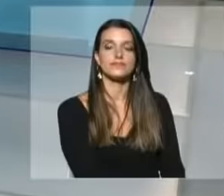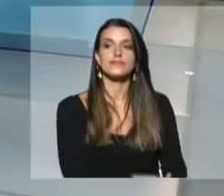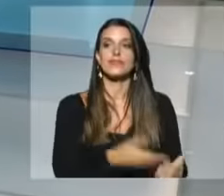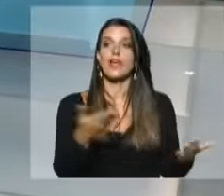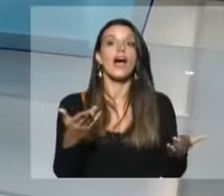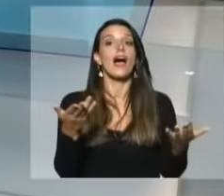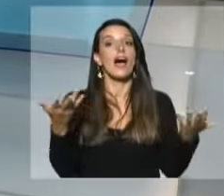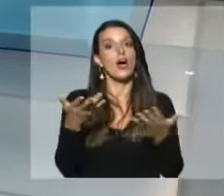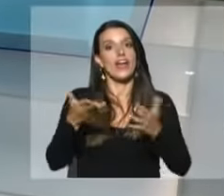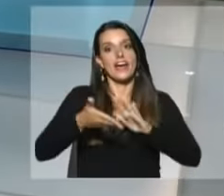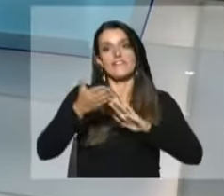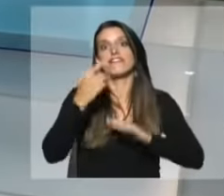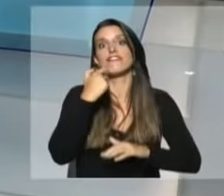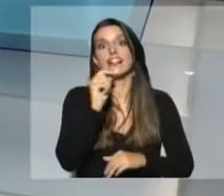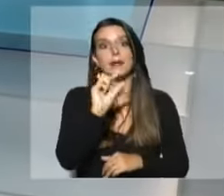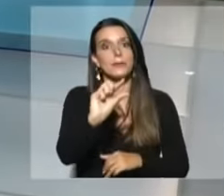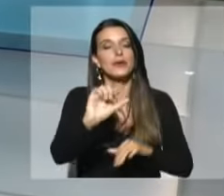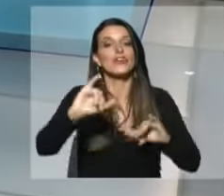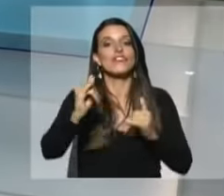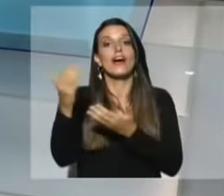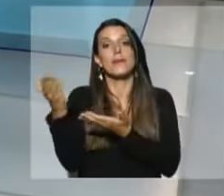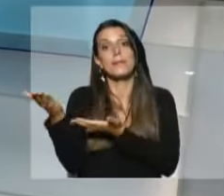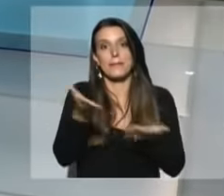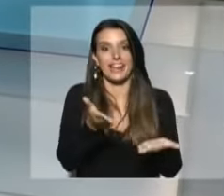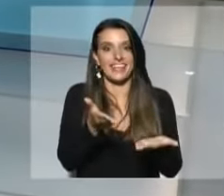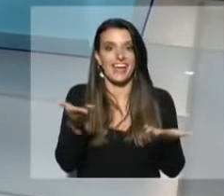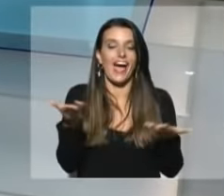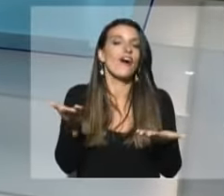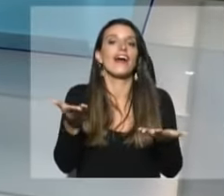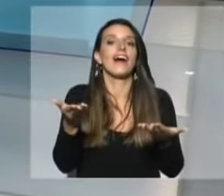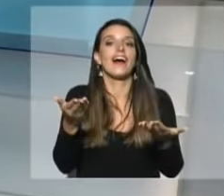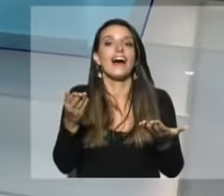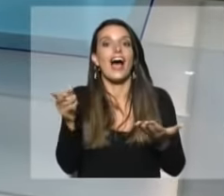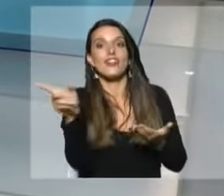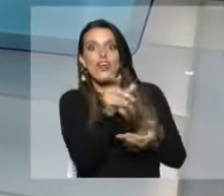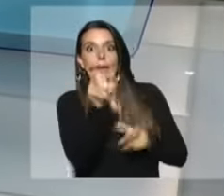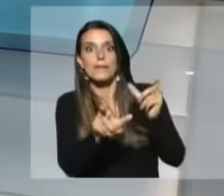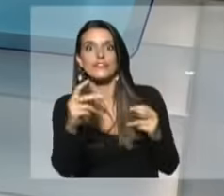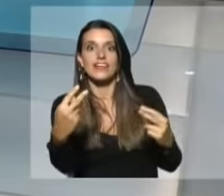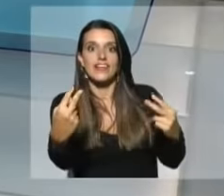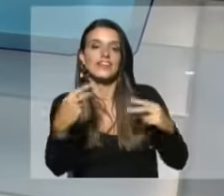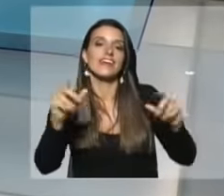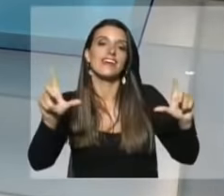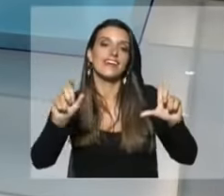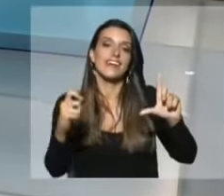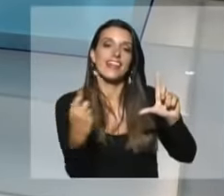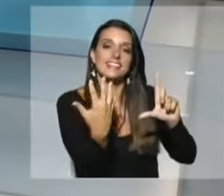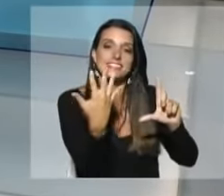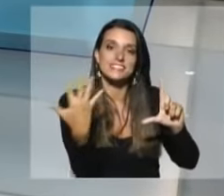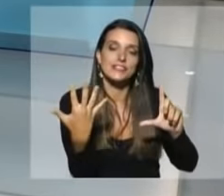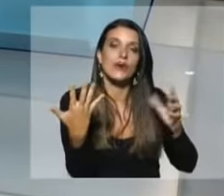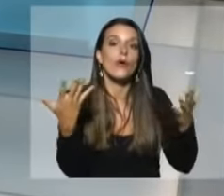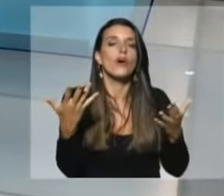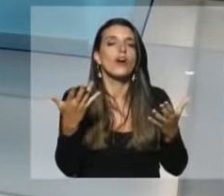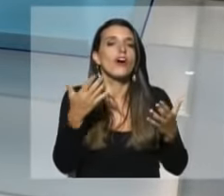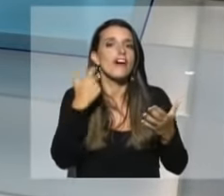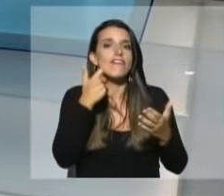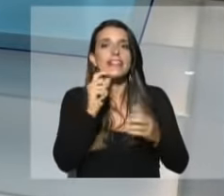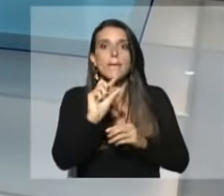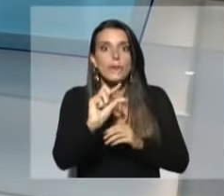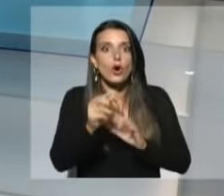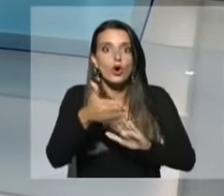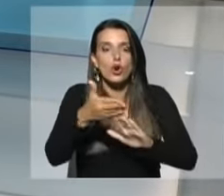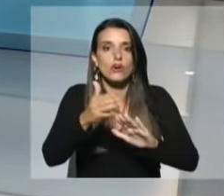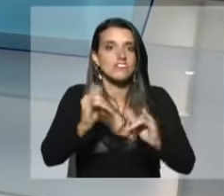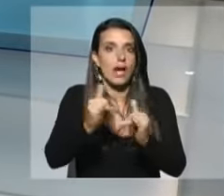Cuenta regresiva, así les damos la bienvenida a todos ustedes a la pantalla de Canal 5. Cuenta regresiva porque ya estamos